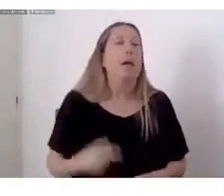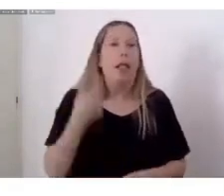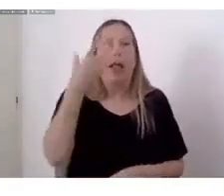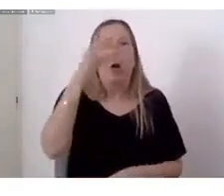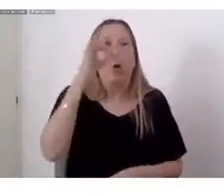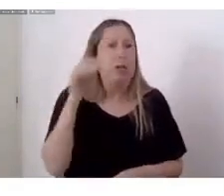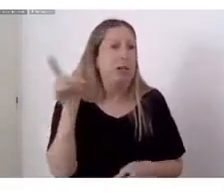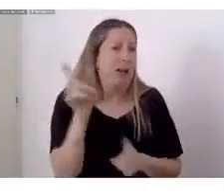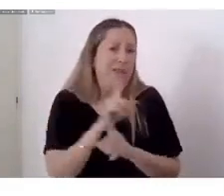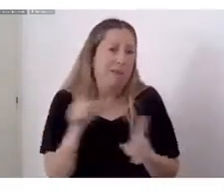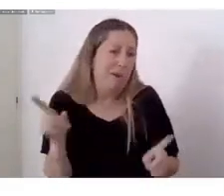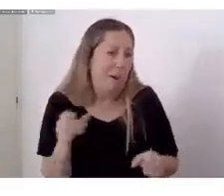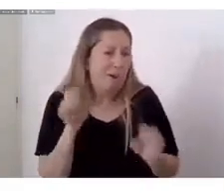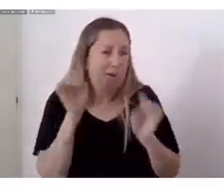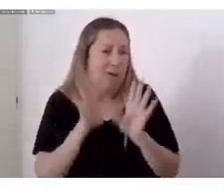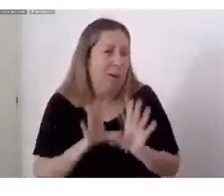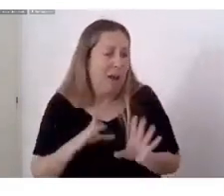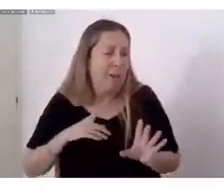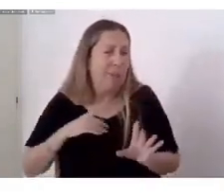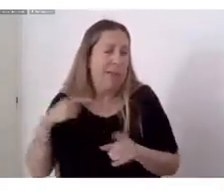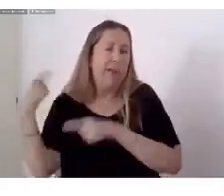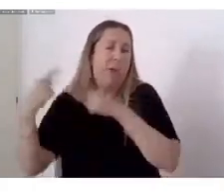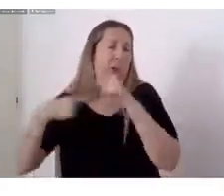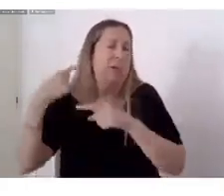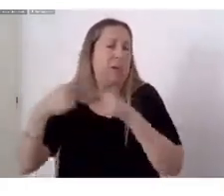solamente Vengo a continuar El trabajo de otras